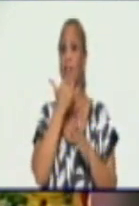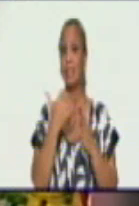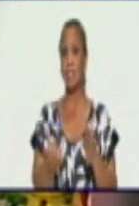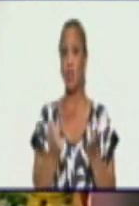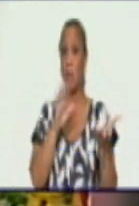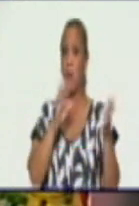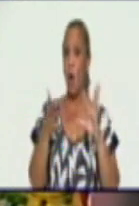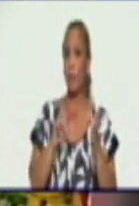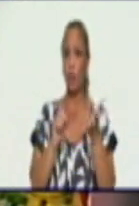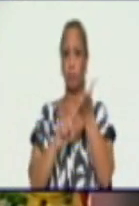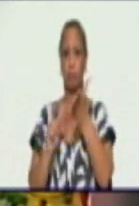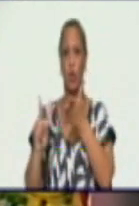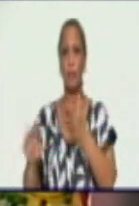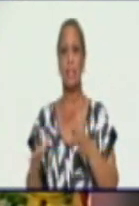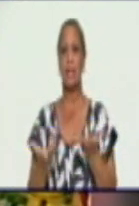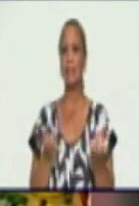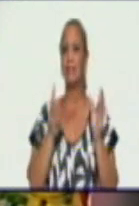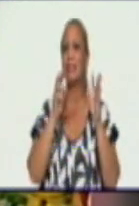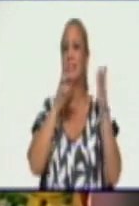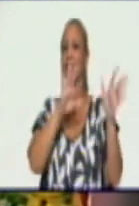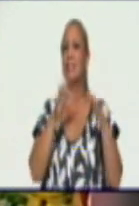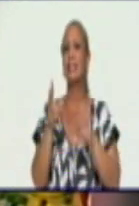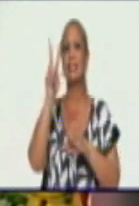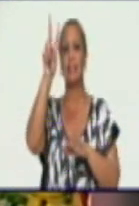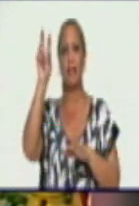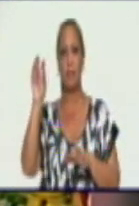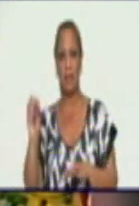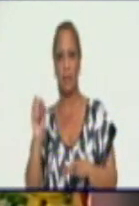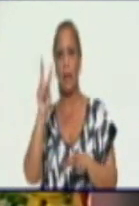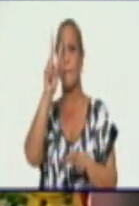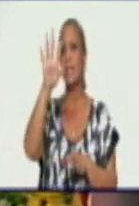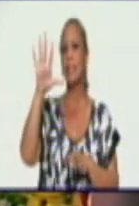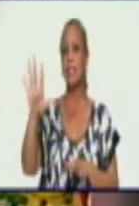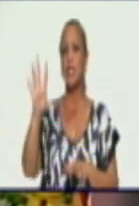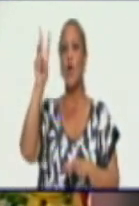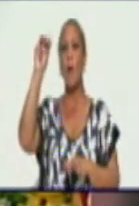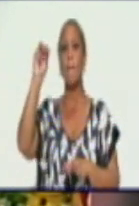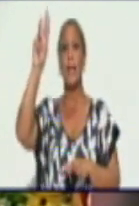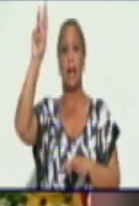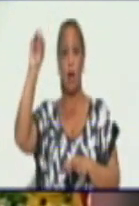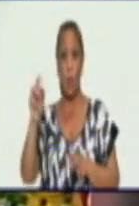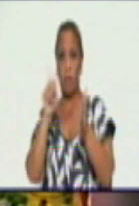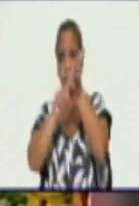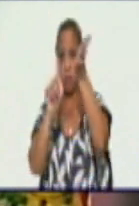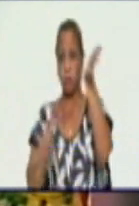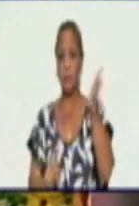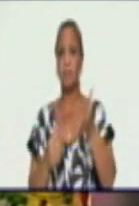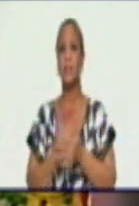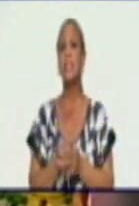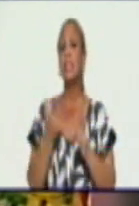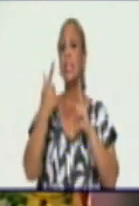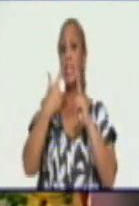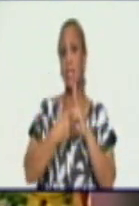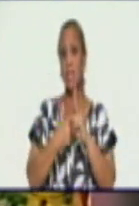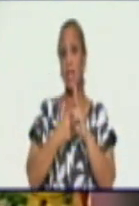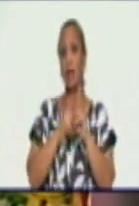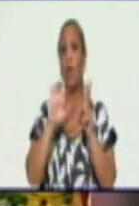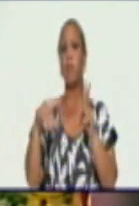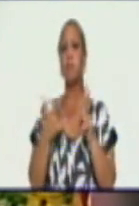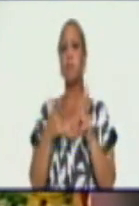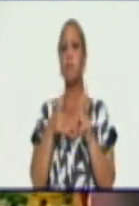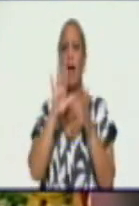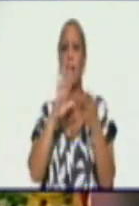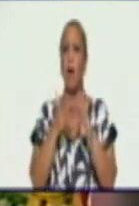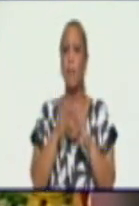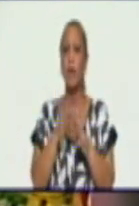oscilado en nuestra provincia, entre 20 y 25 MW de cargas retiradas y en los casos extremos ha llegado